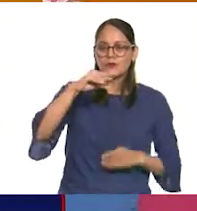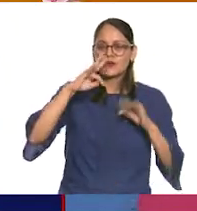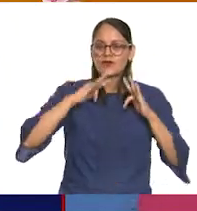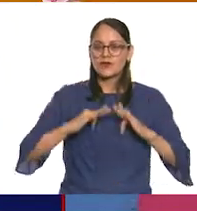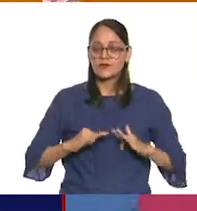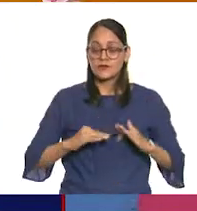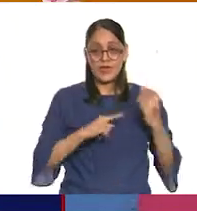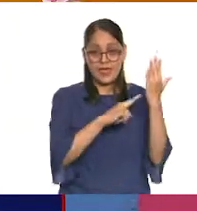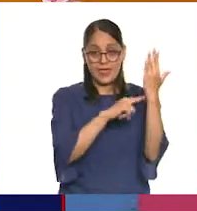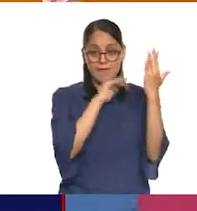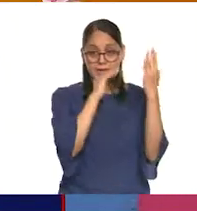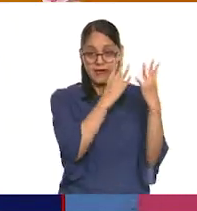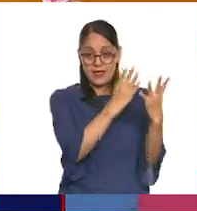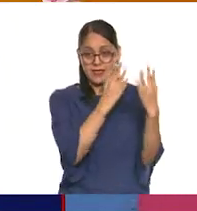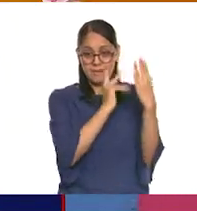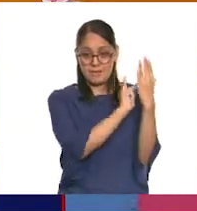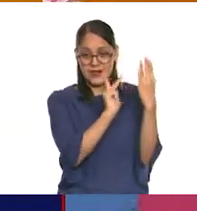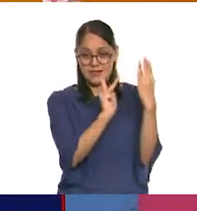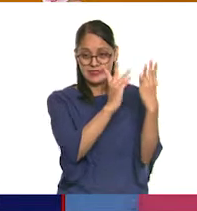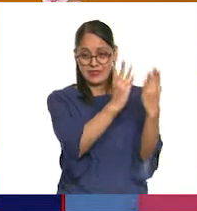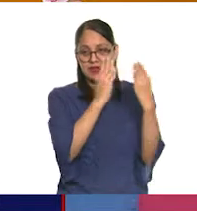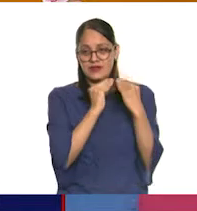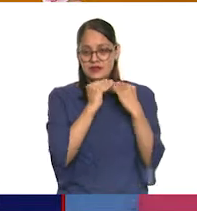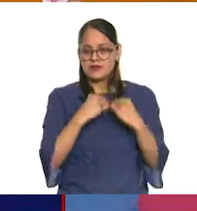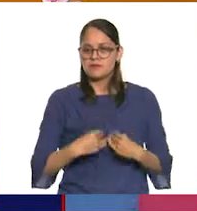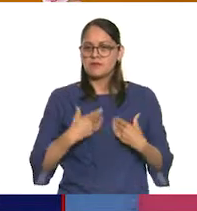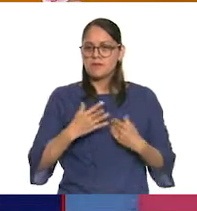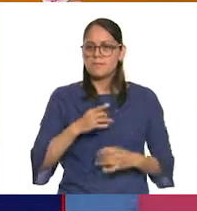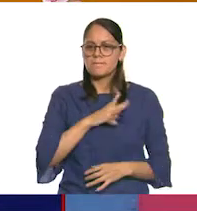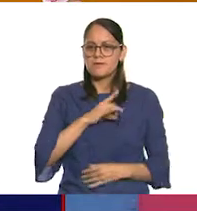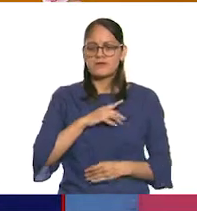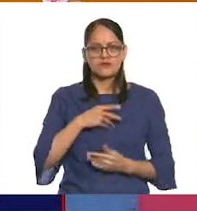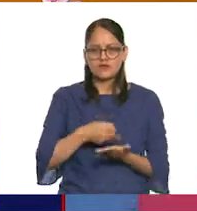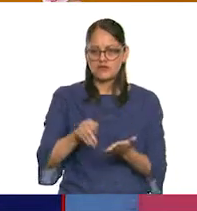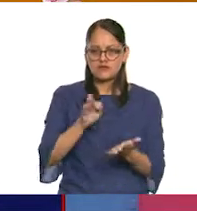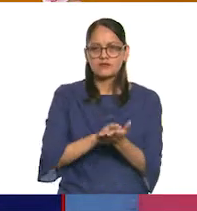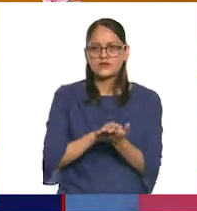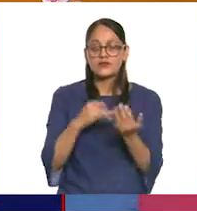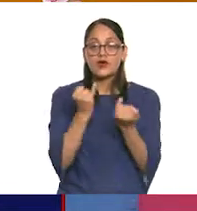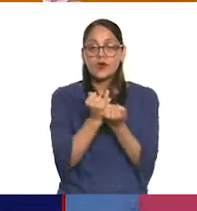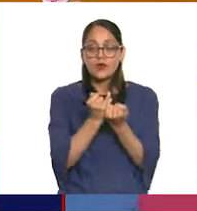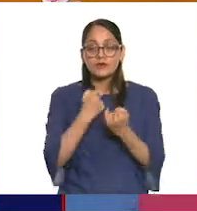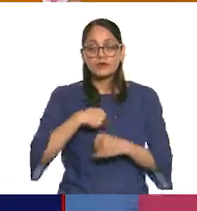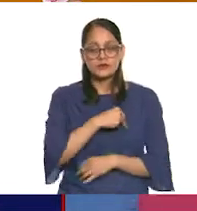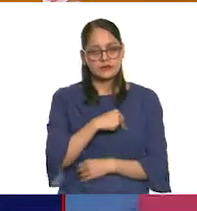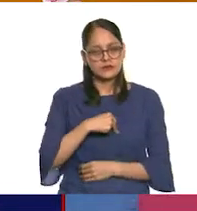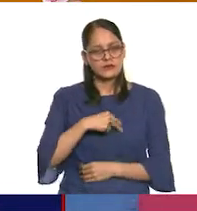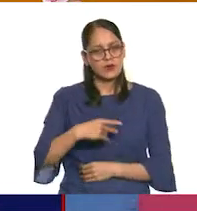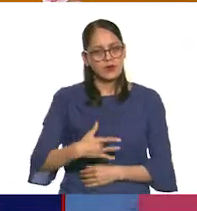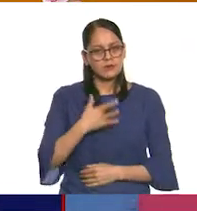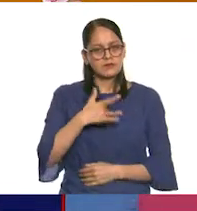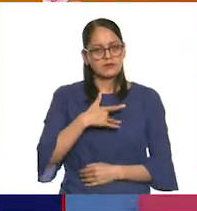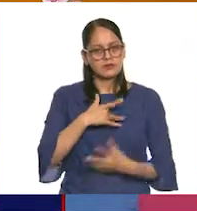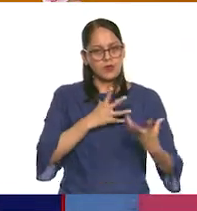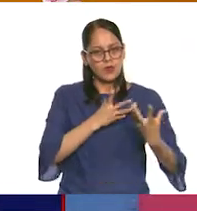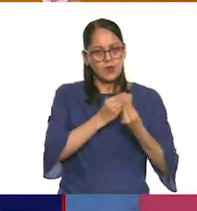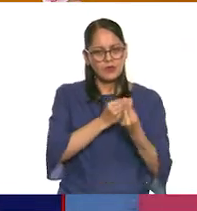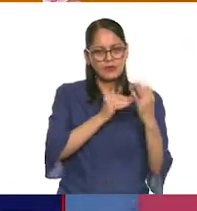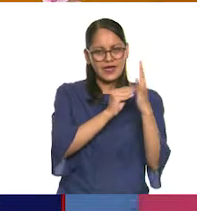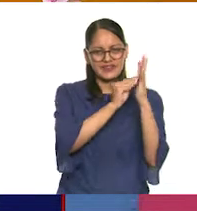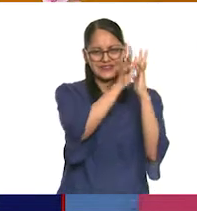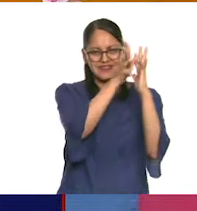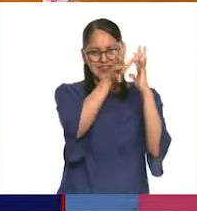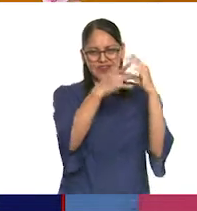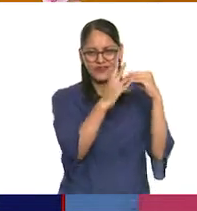crecer sin miedo y no nos llega a la riqueza de sus frutos. Permite que nosotros cultivemos frutos con ella también. Da